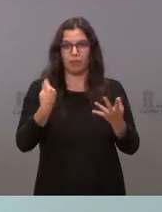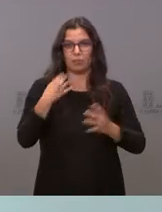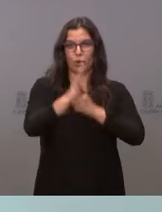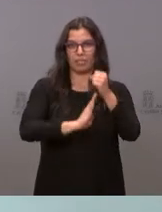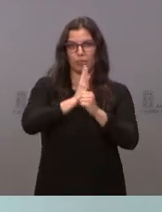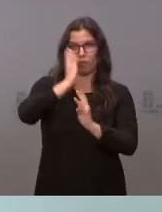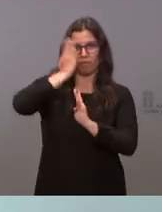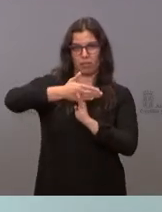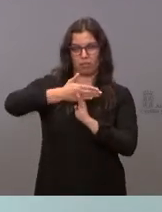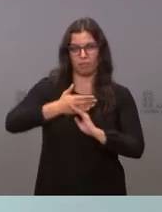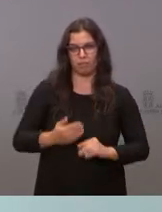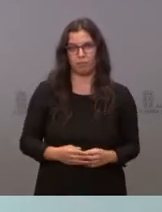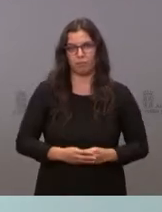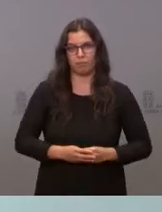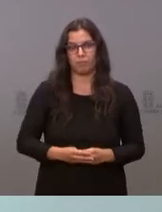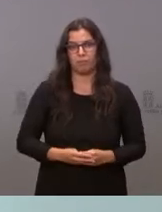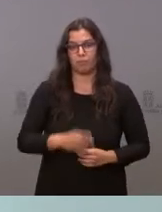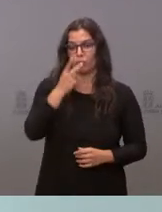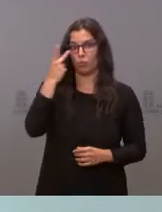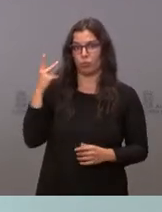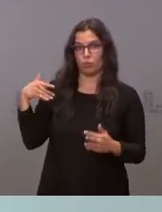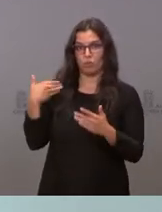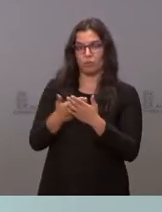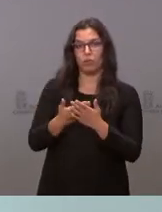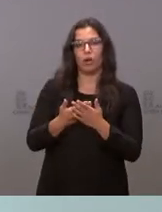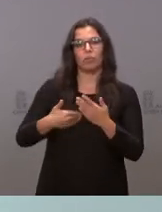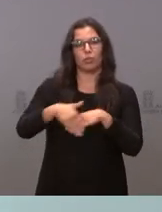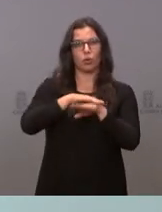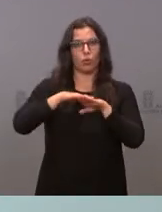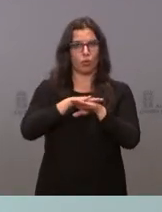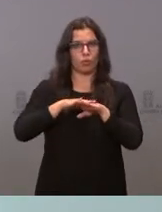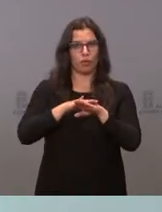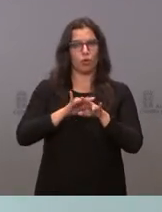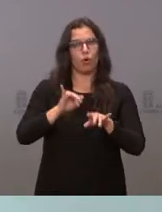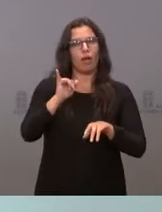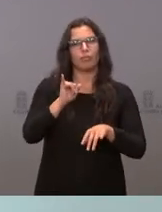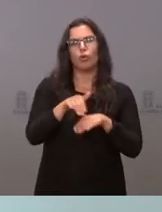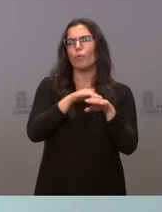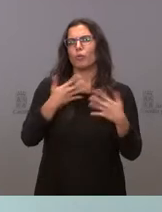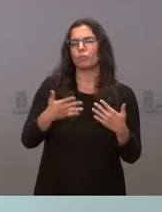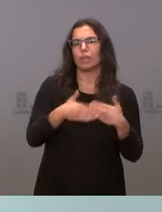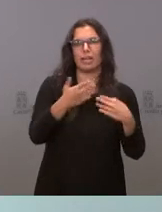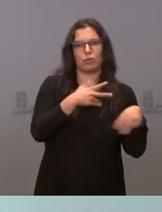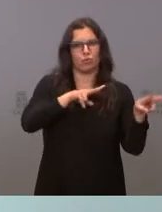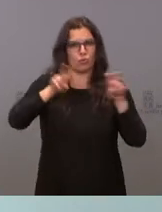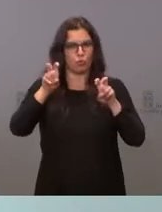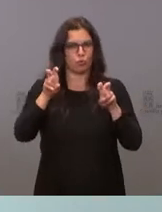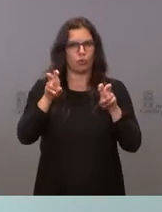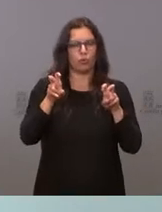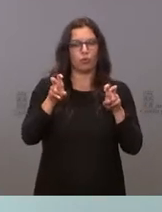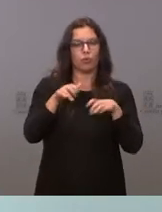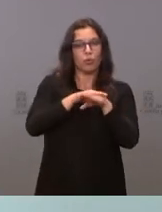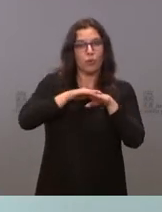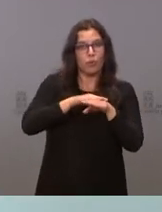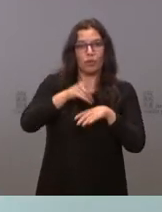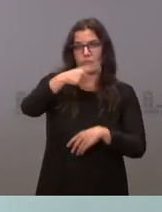legislatura. Desde hace dos años hay un Gobierno innovador en Castilla y León, un Gobierno que, como